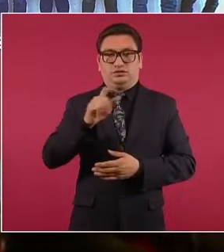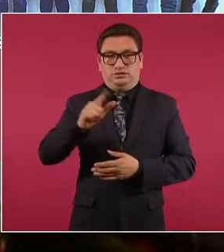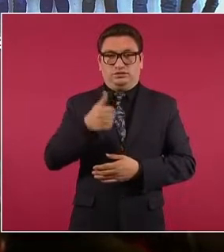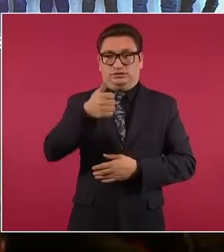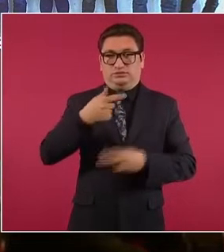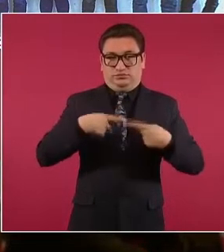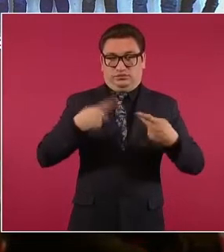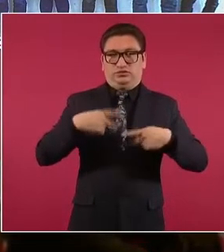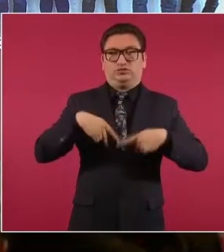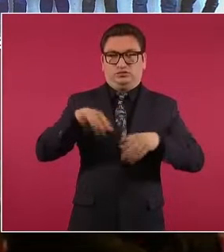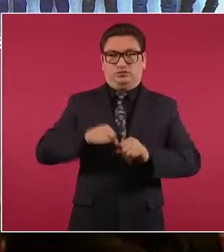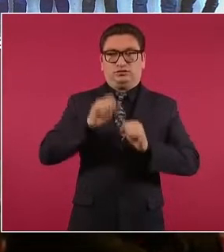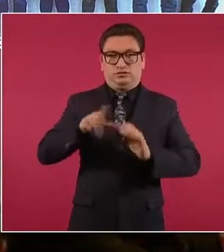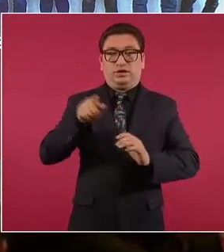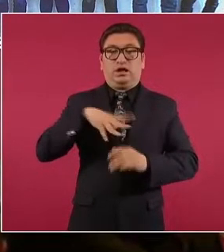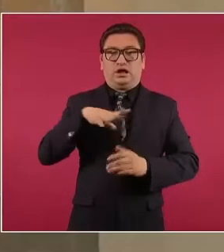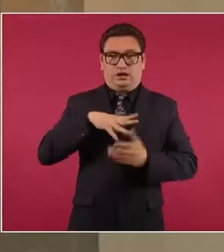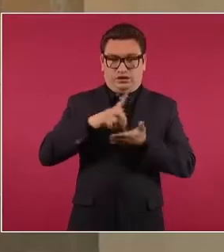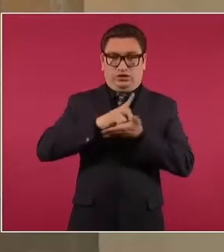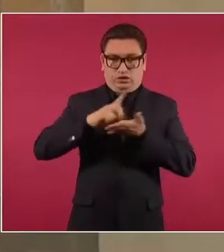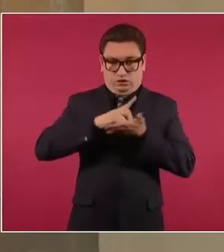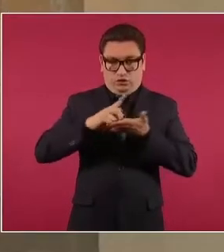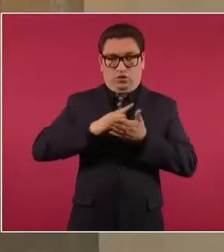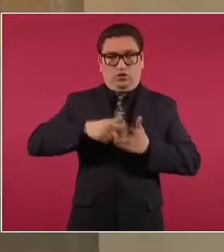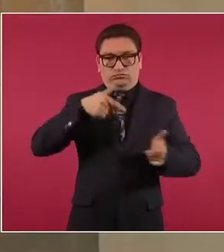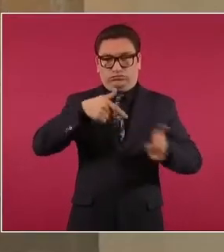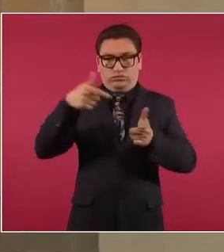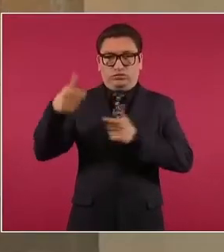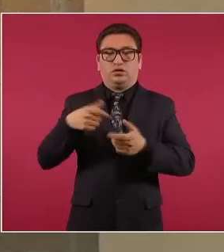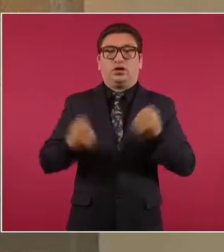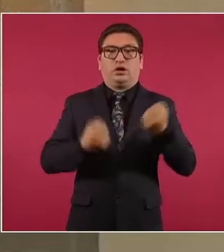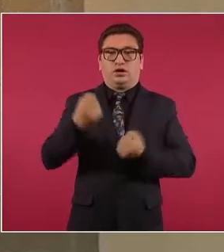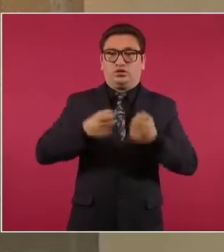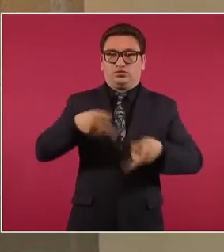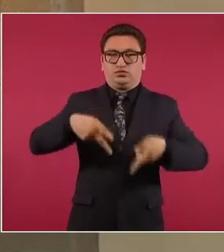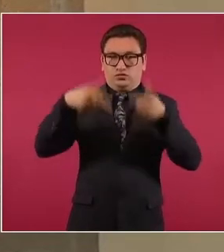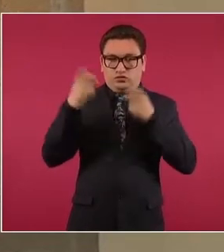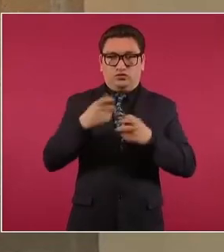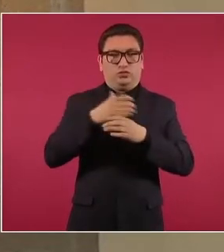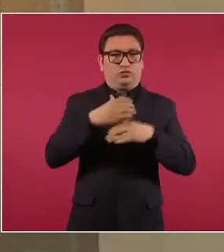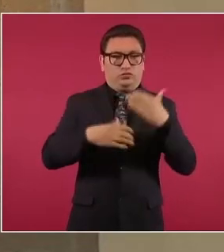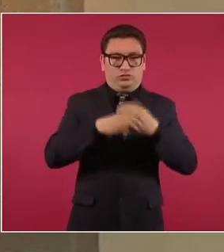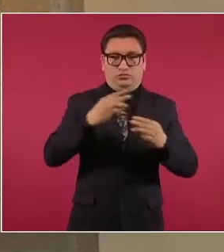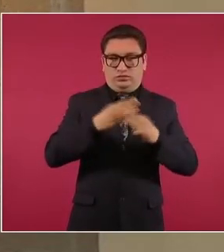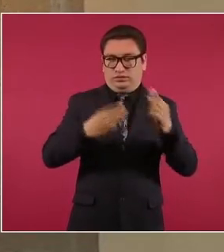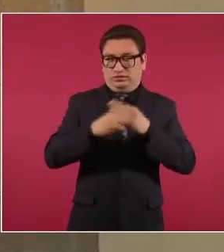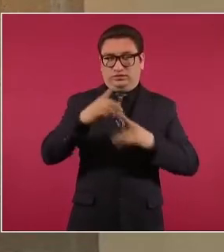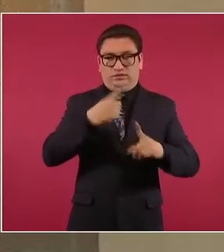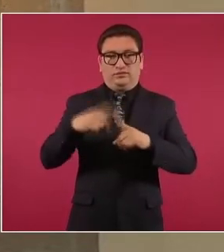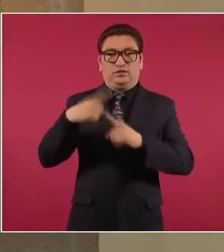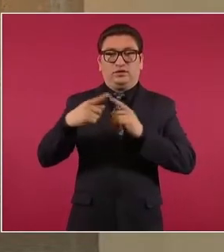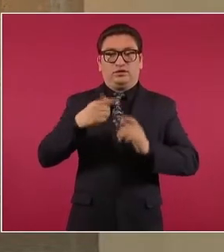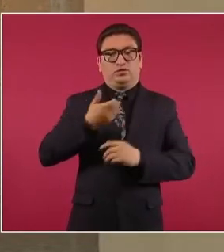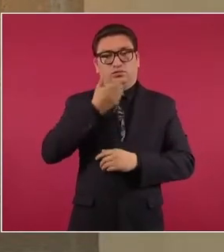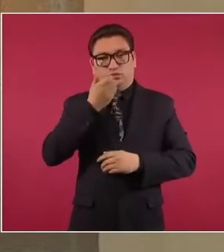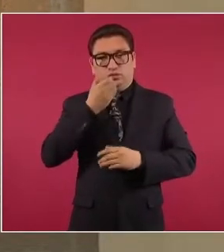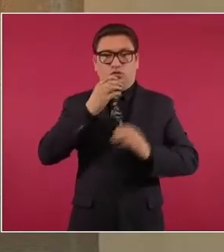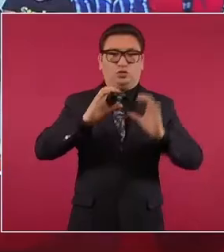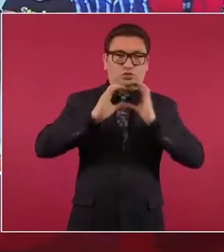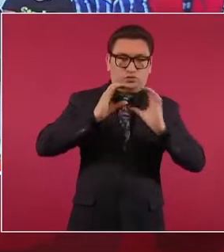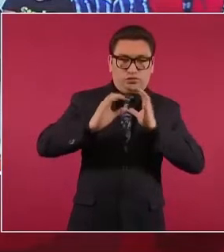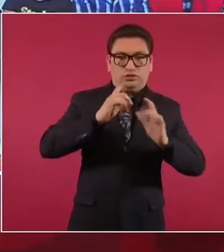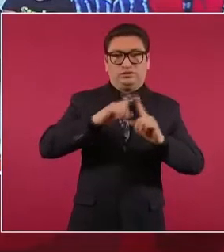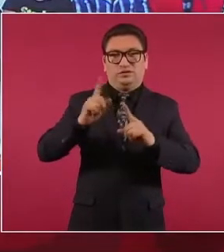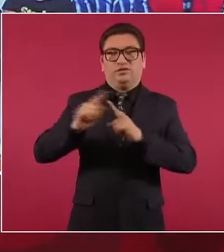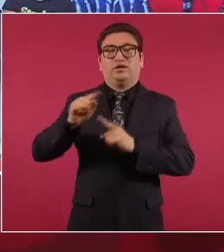quienes se les aseguraron droga, armamentos, vehículos robados, equipo táctico y de comunicación, tras